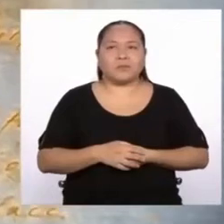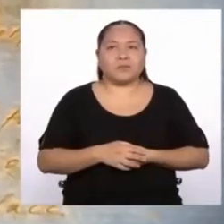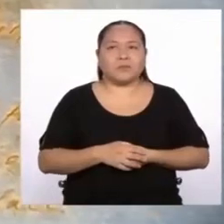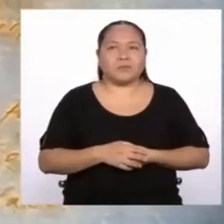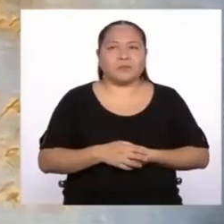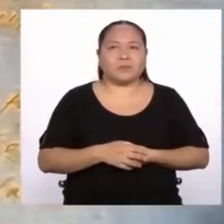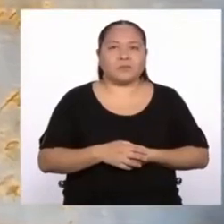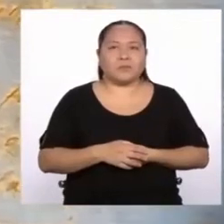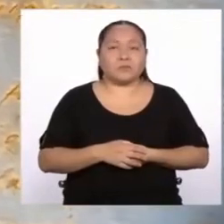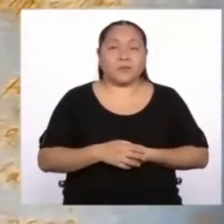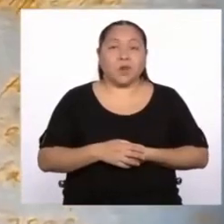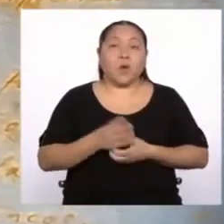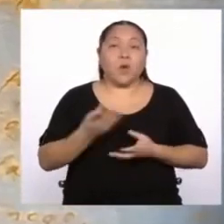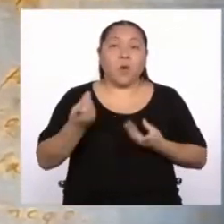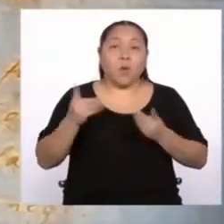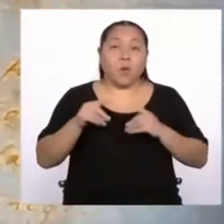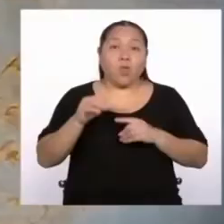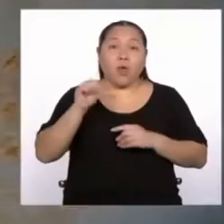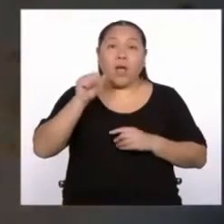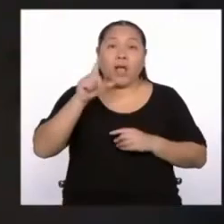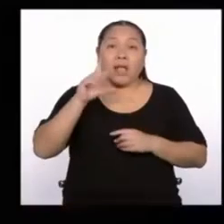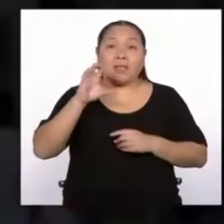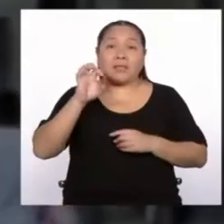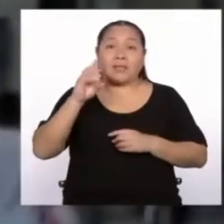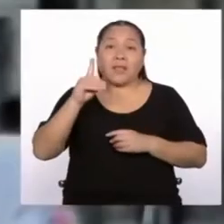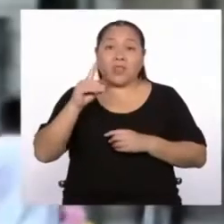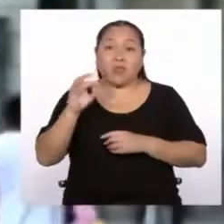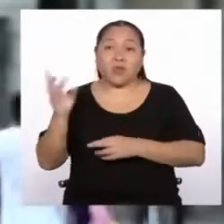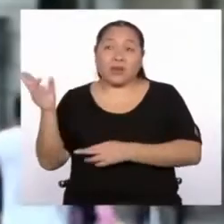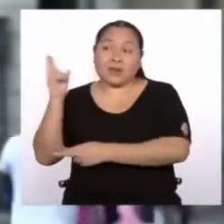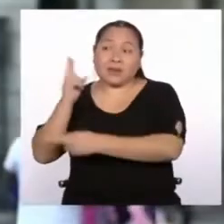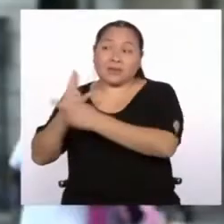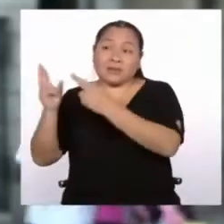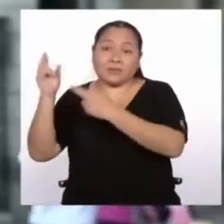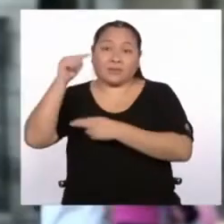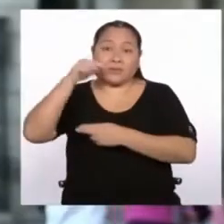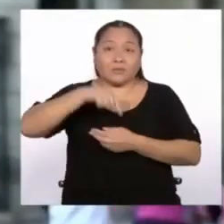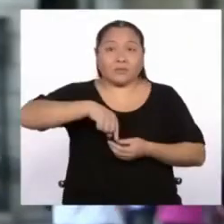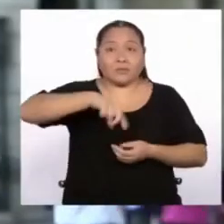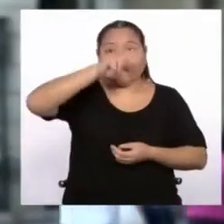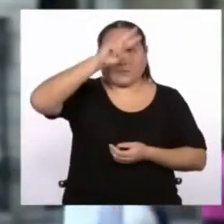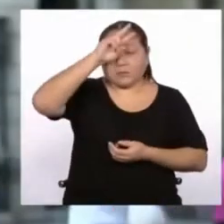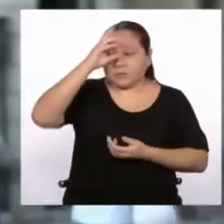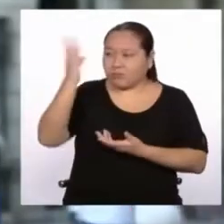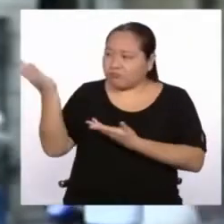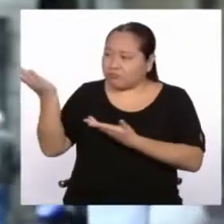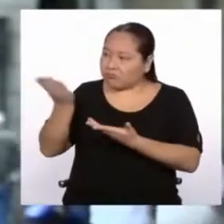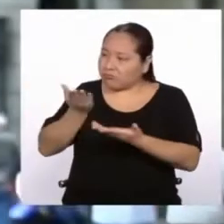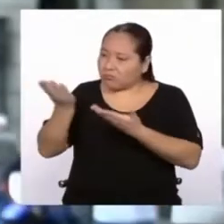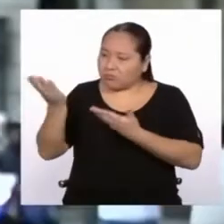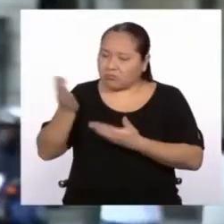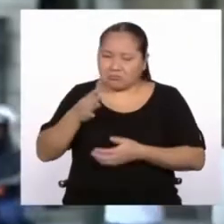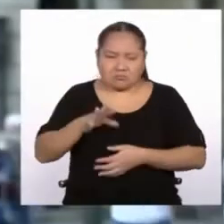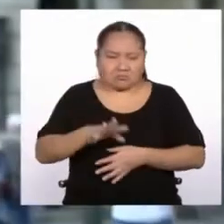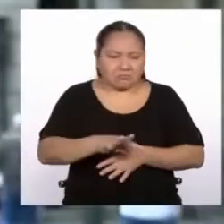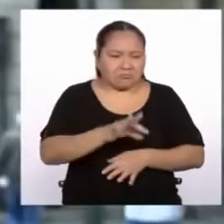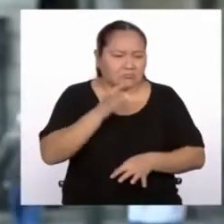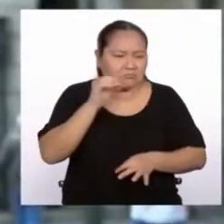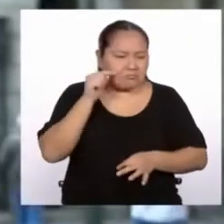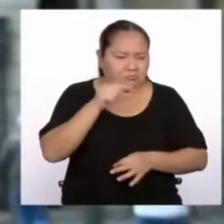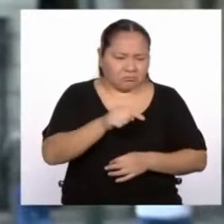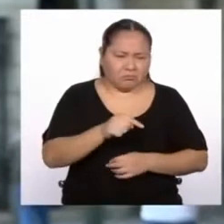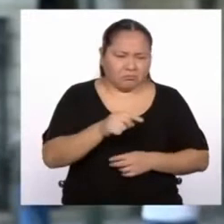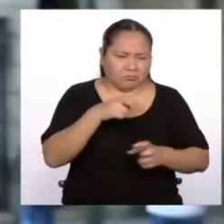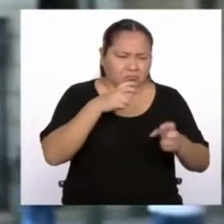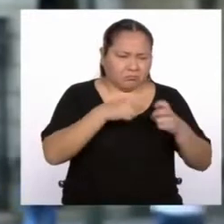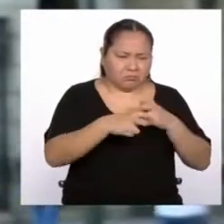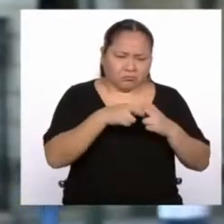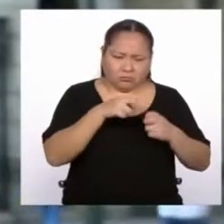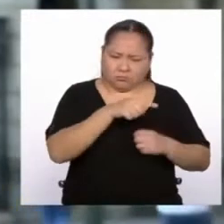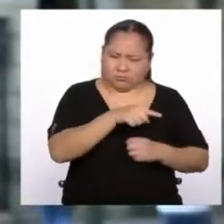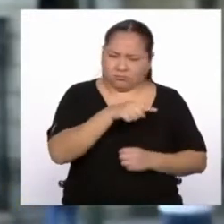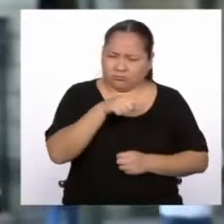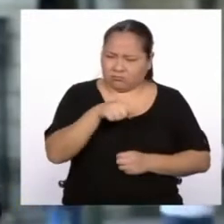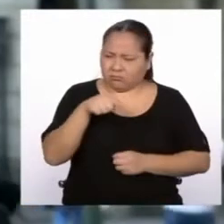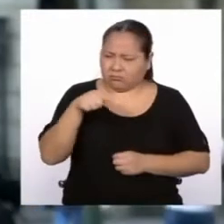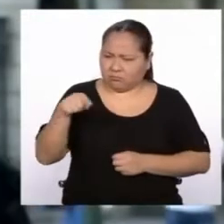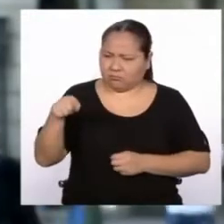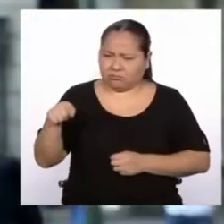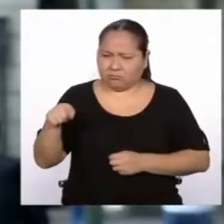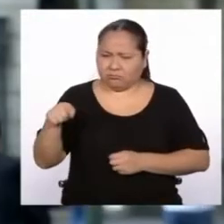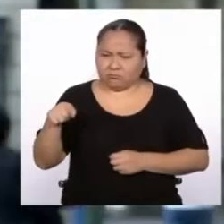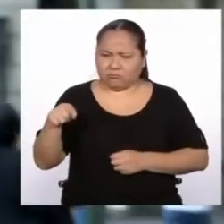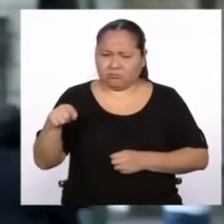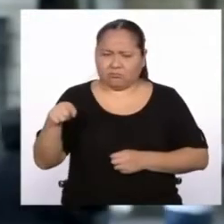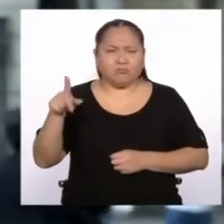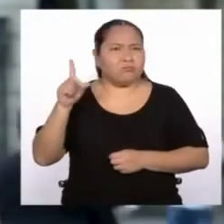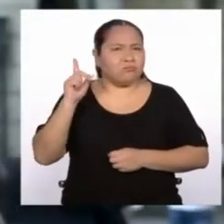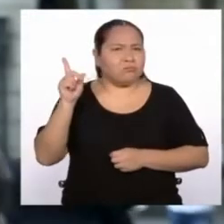Al regresar al Perú, invitado por los gobiernos, es donde él encuentra este problema con su himno. Y es donde ahí él